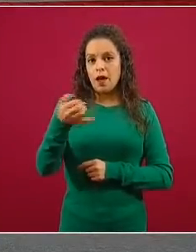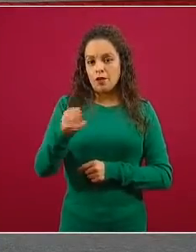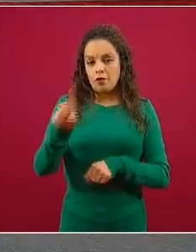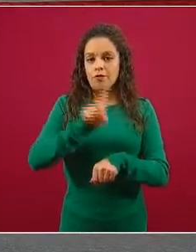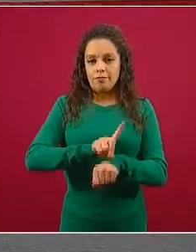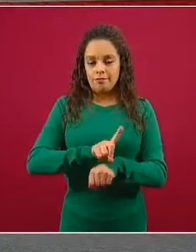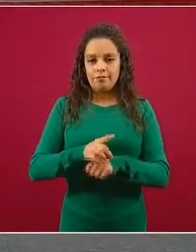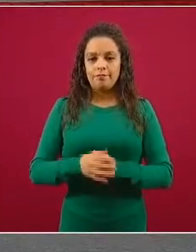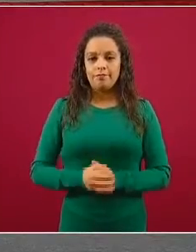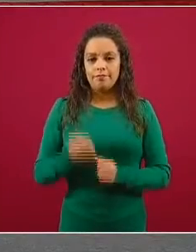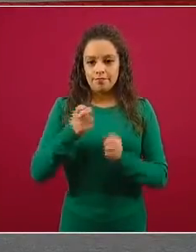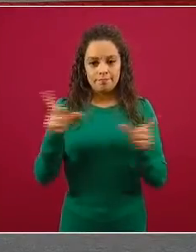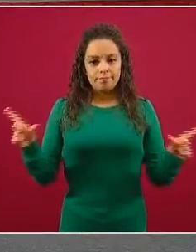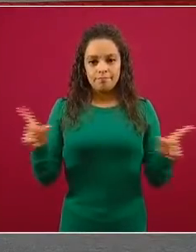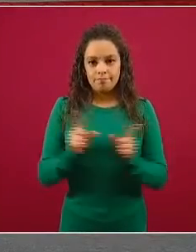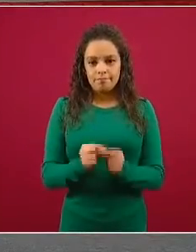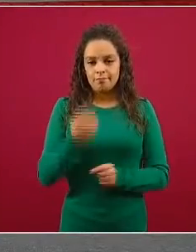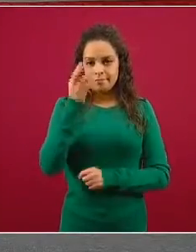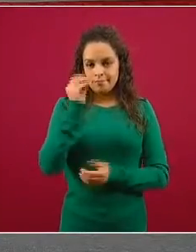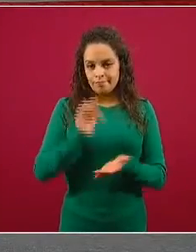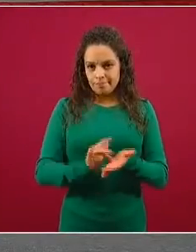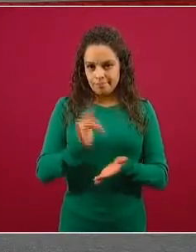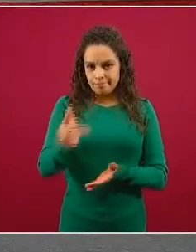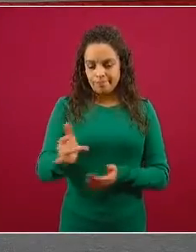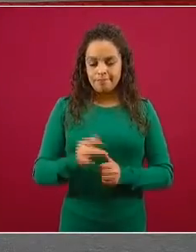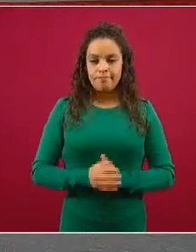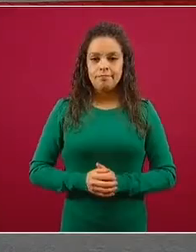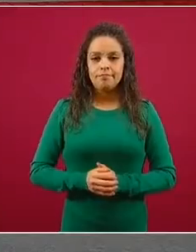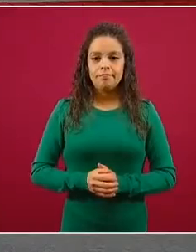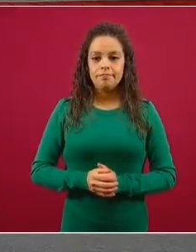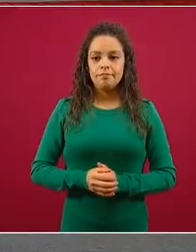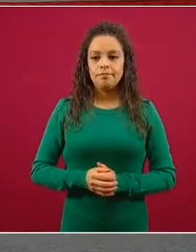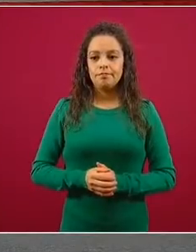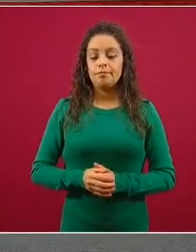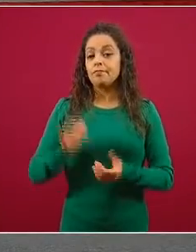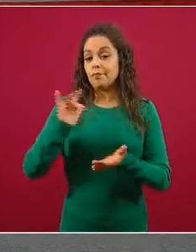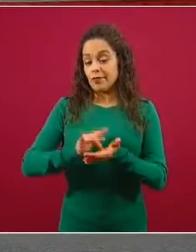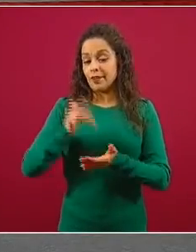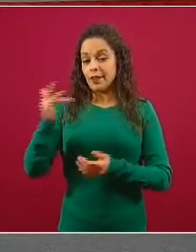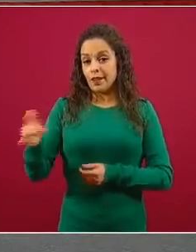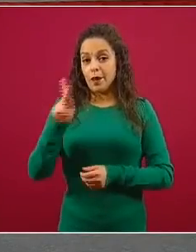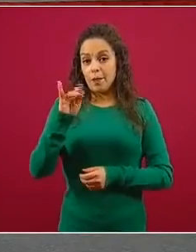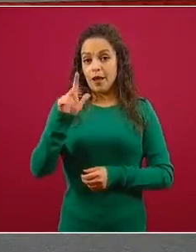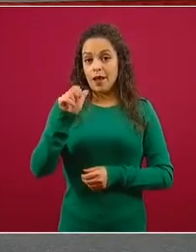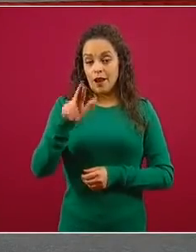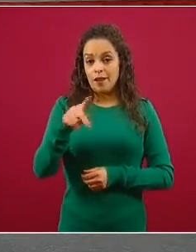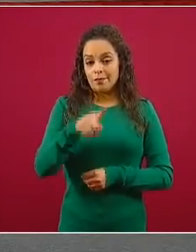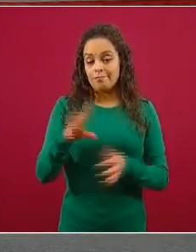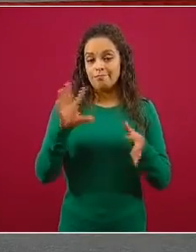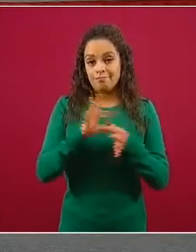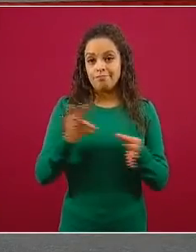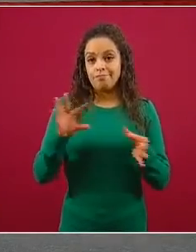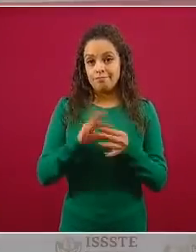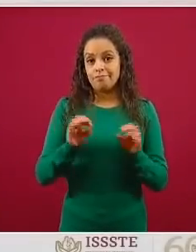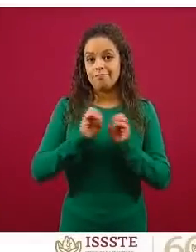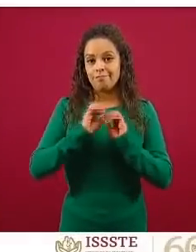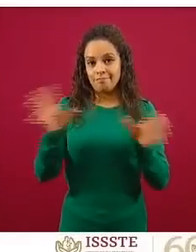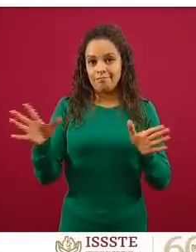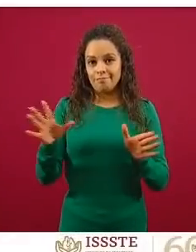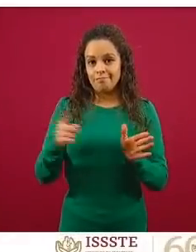Muchísimas gracias. Muchas gracias, Pilar. Te agradezco tu claridad en exposición. Gracias.